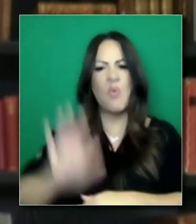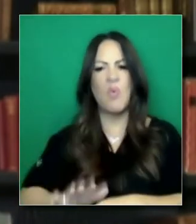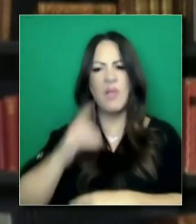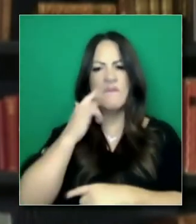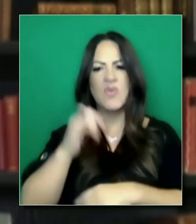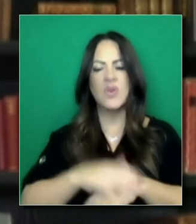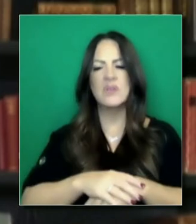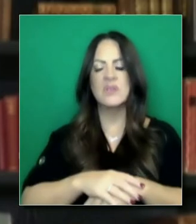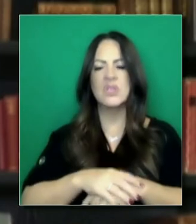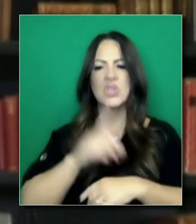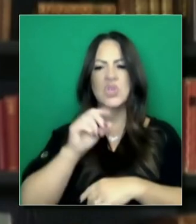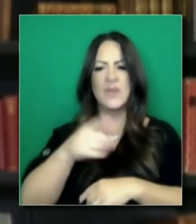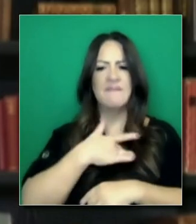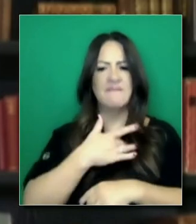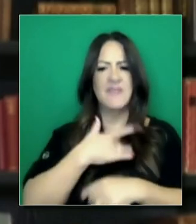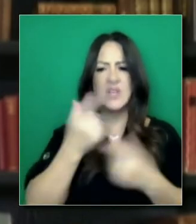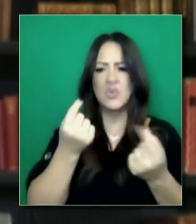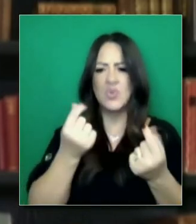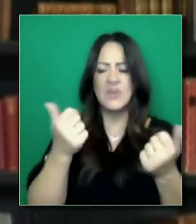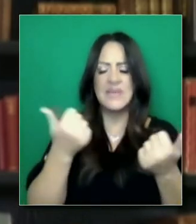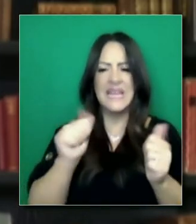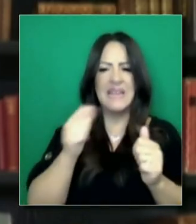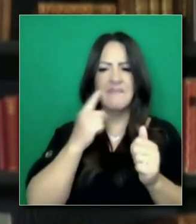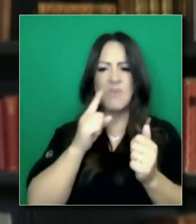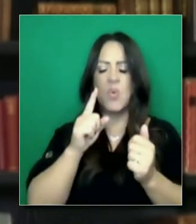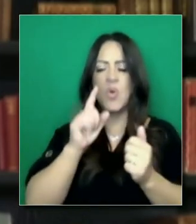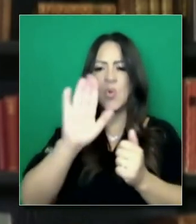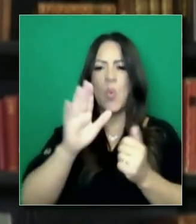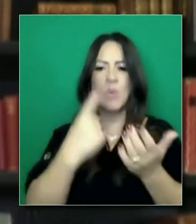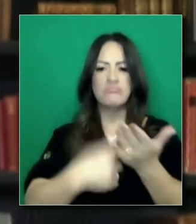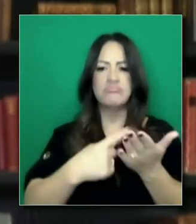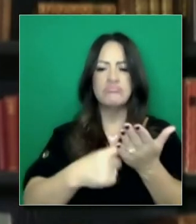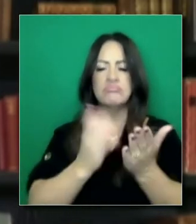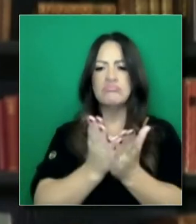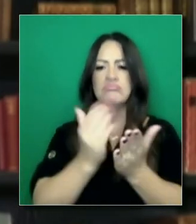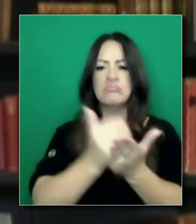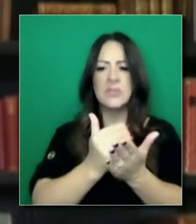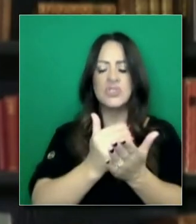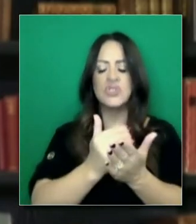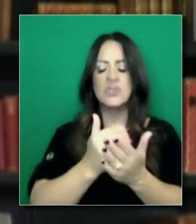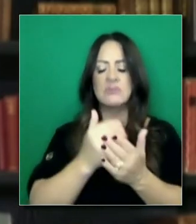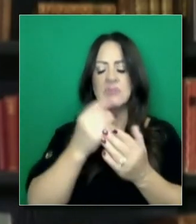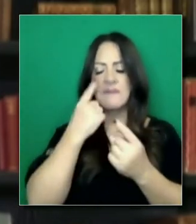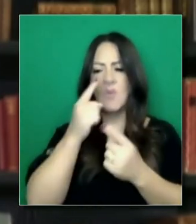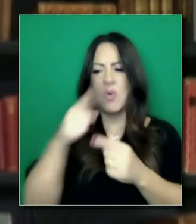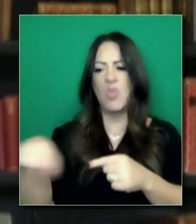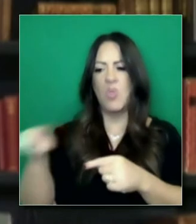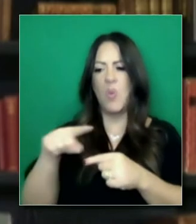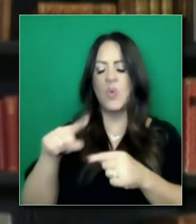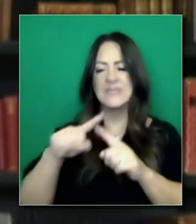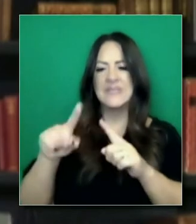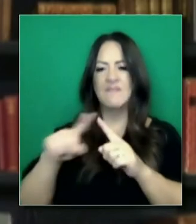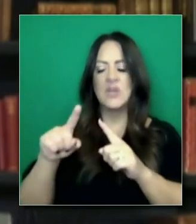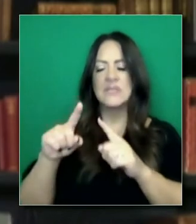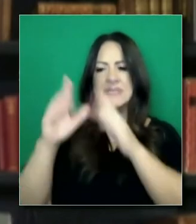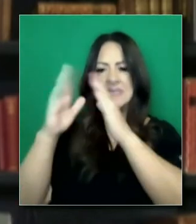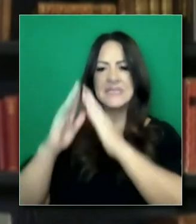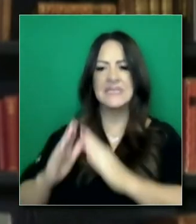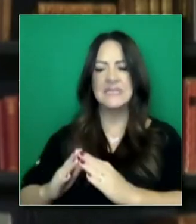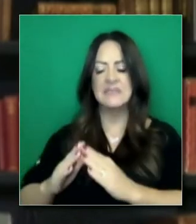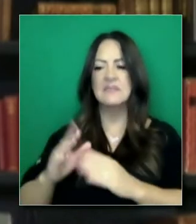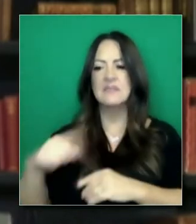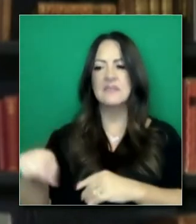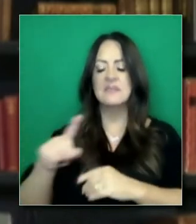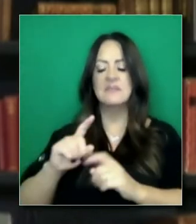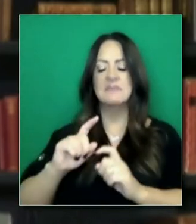que tiene el gobernador, le voy a preguntar si va a hacer algo en el presupuesto de enero para el Departamento de Salud Local, dado